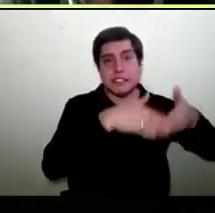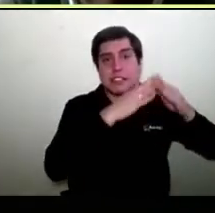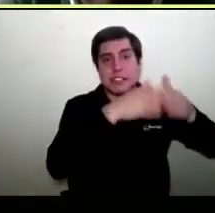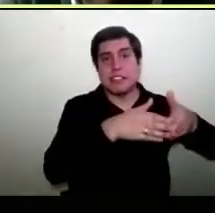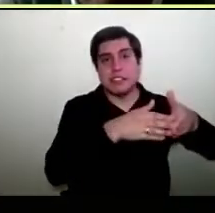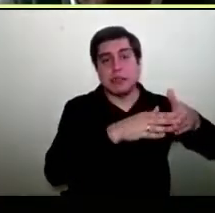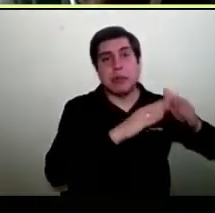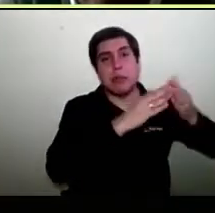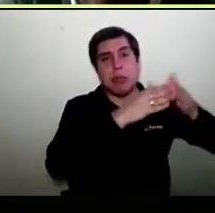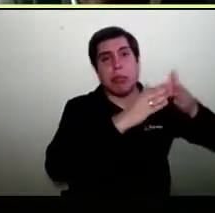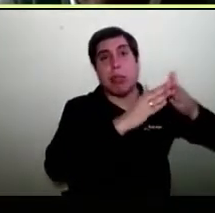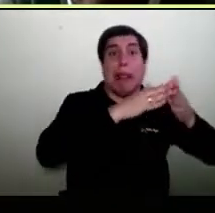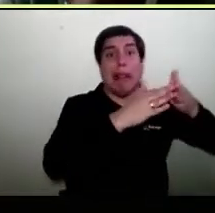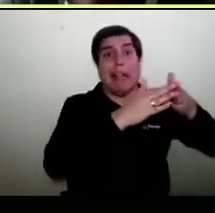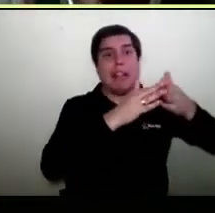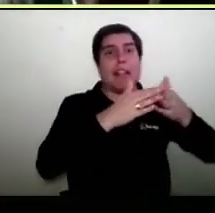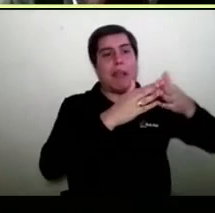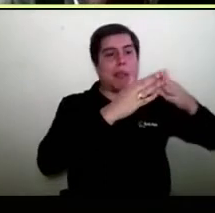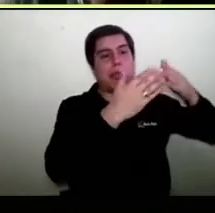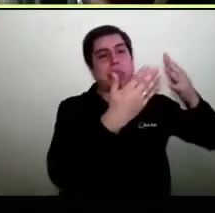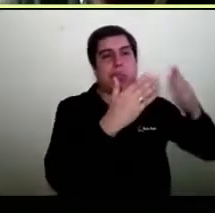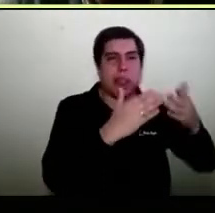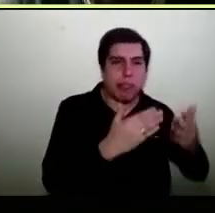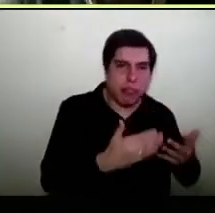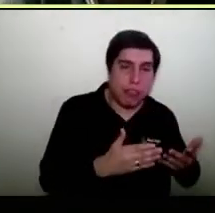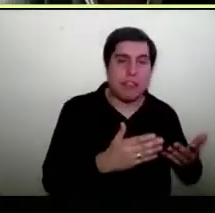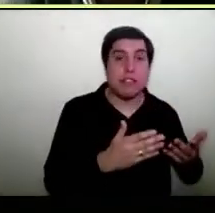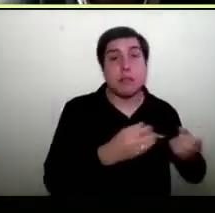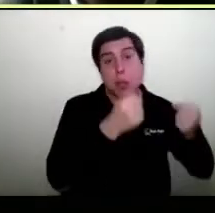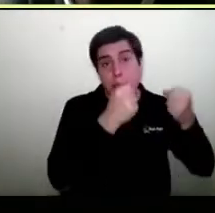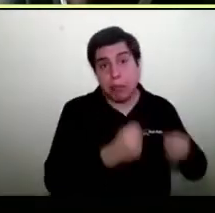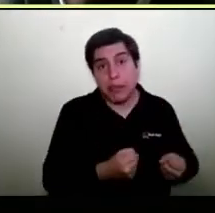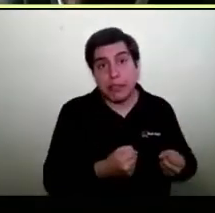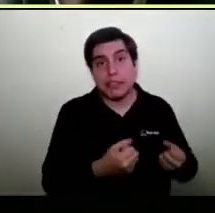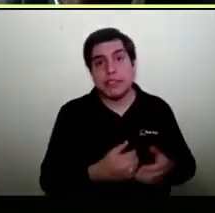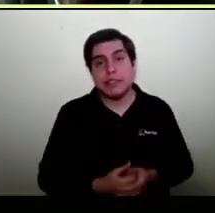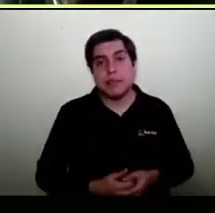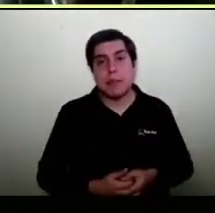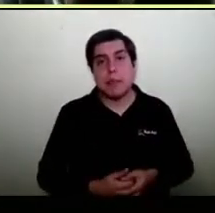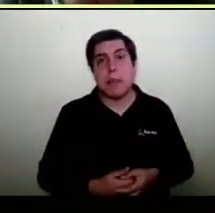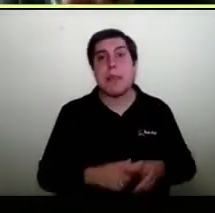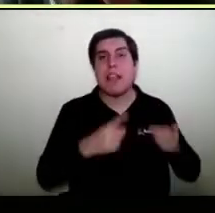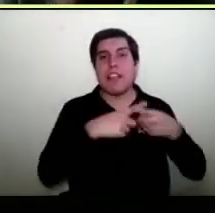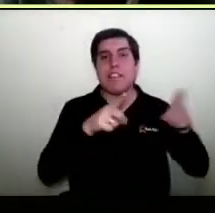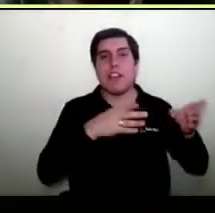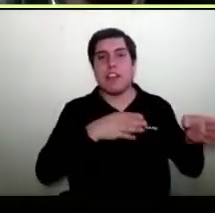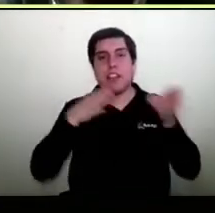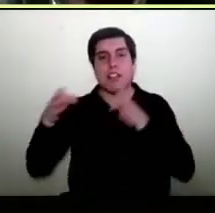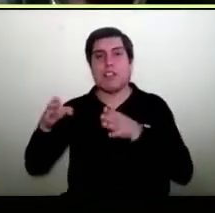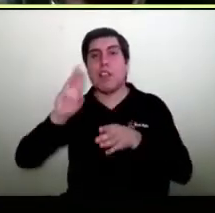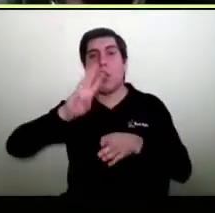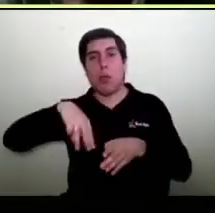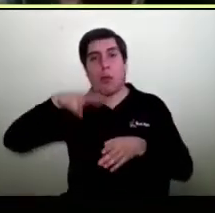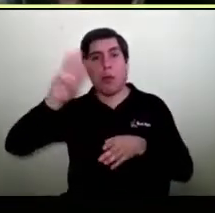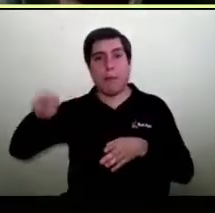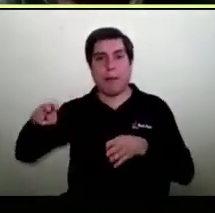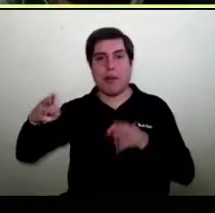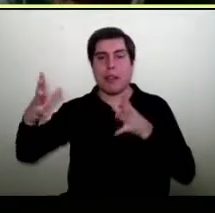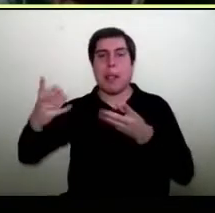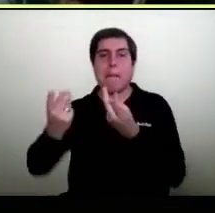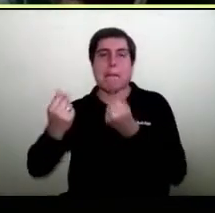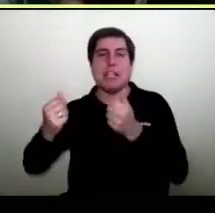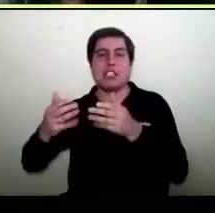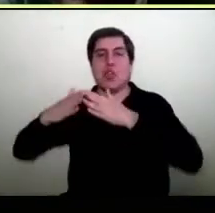ustedes pueden verla, es siempre inestable, se puede caer, versus la opción de un mall, que es lo que tenemos al lado, este